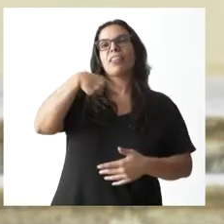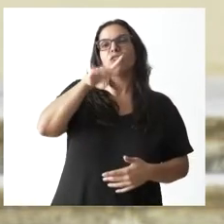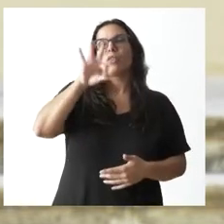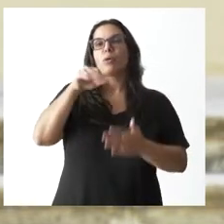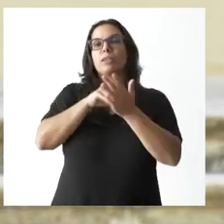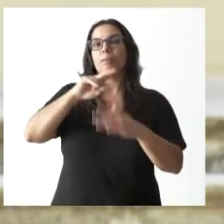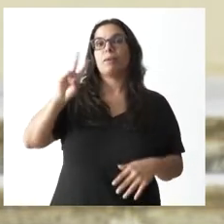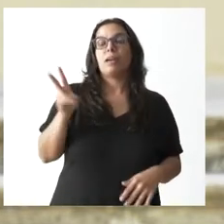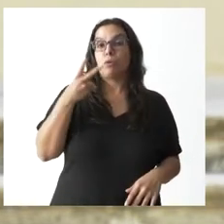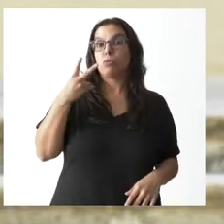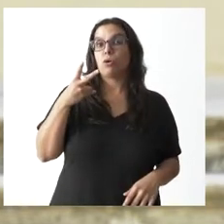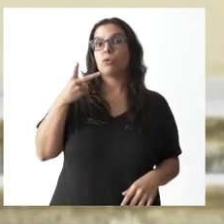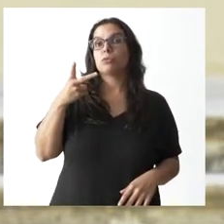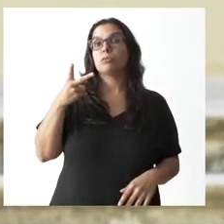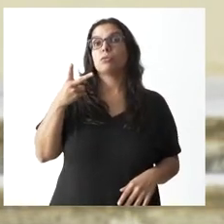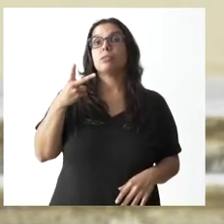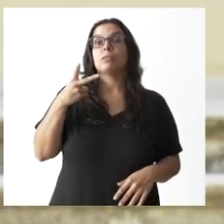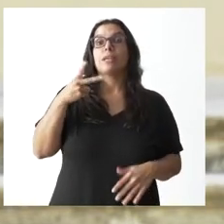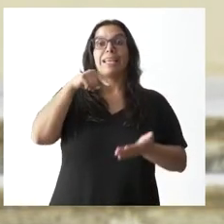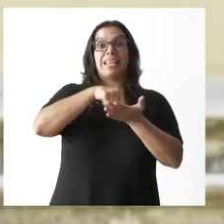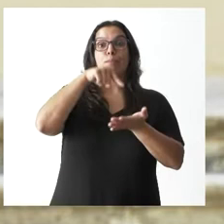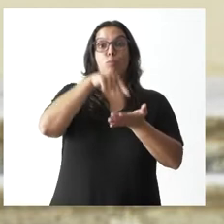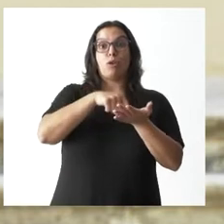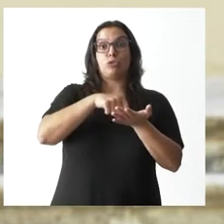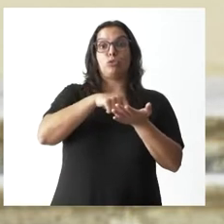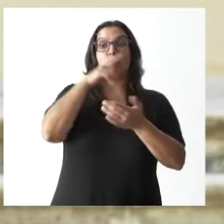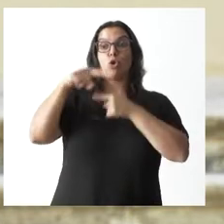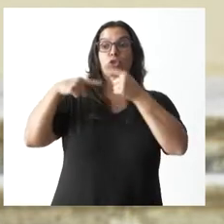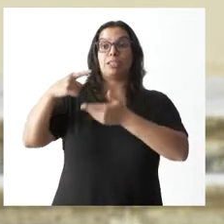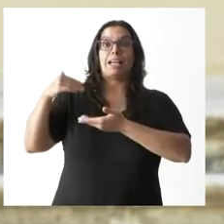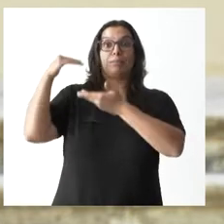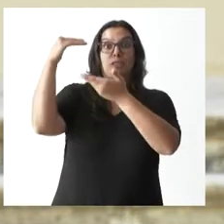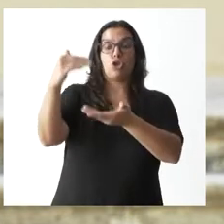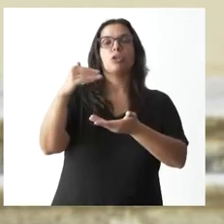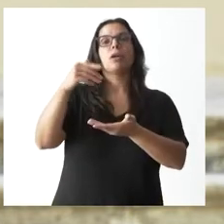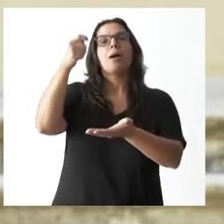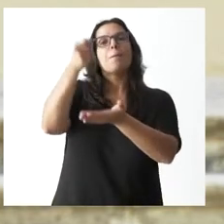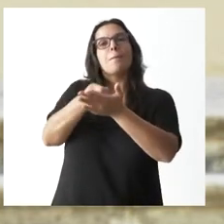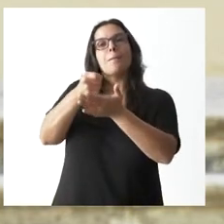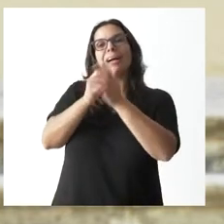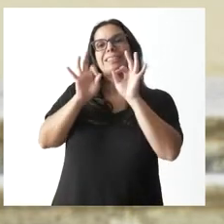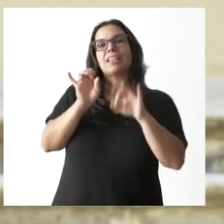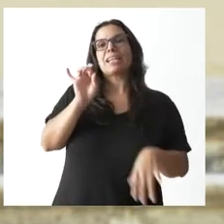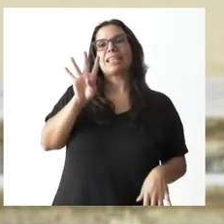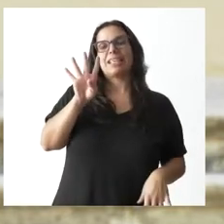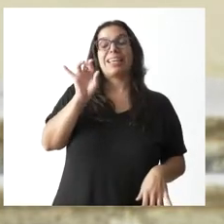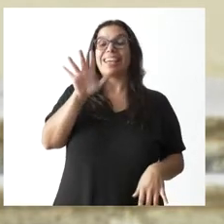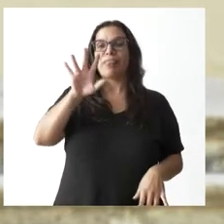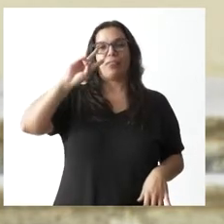euros pagará, por el impuesto de transmisiones, 15 euros.